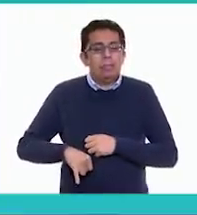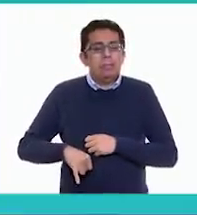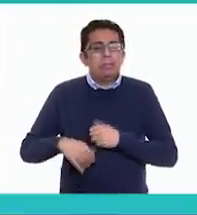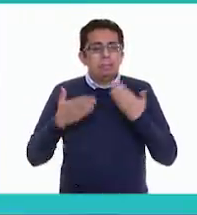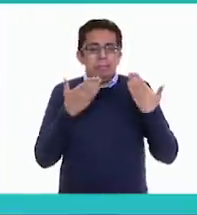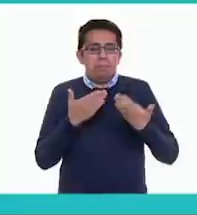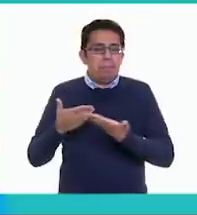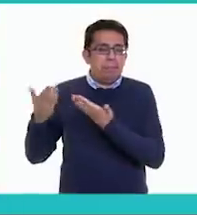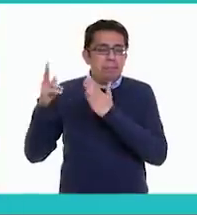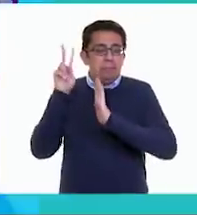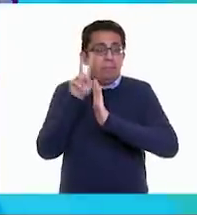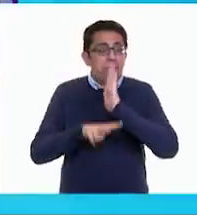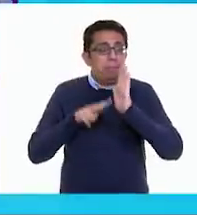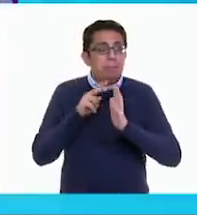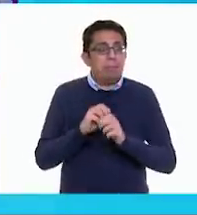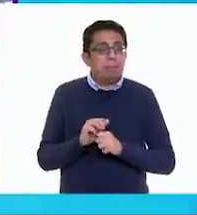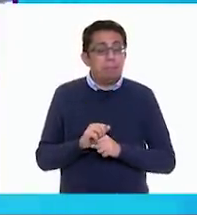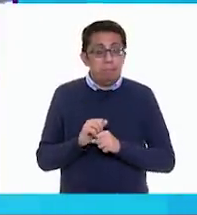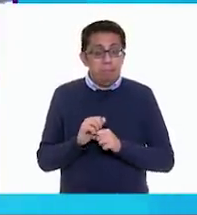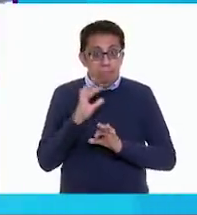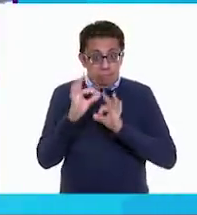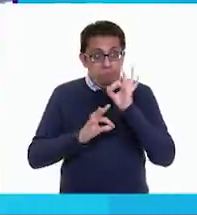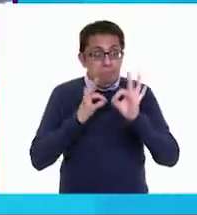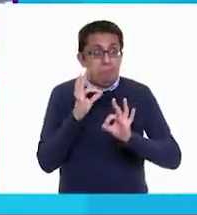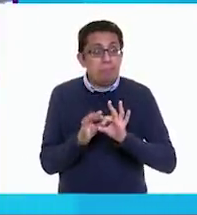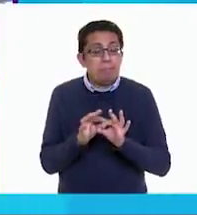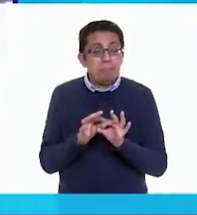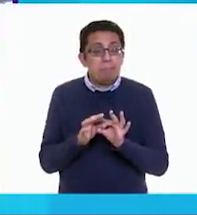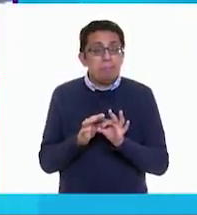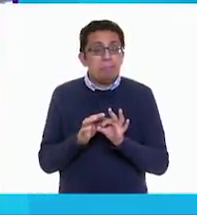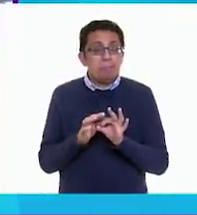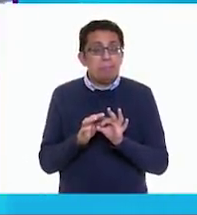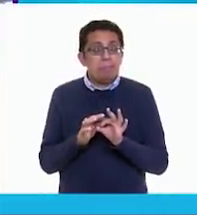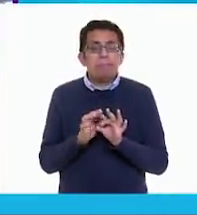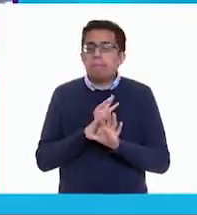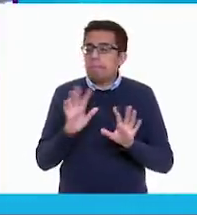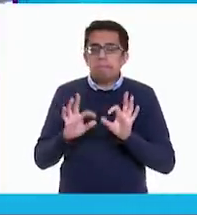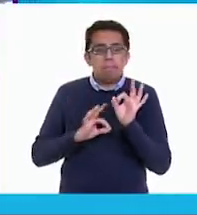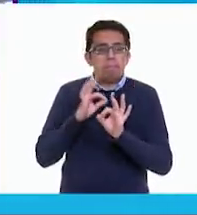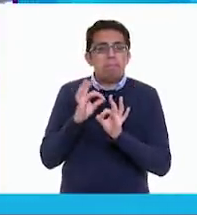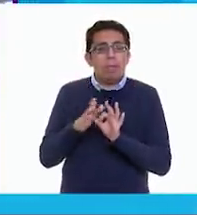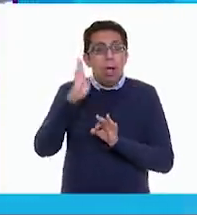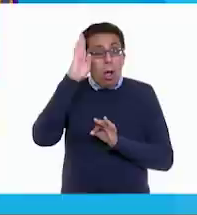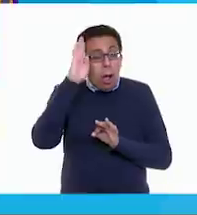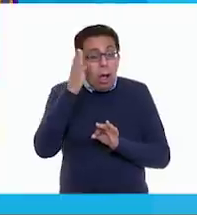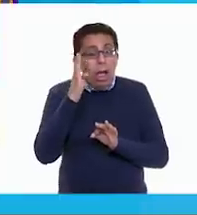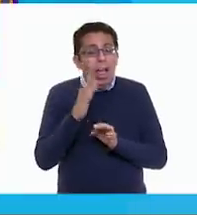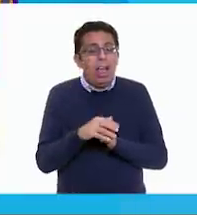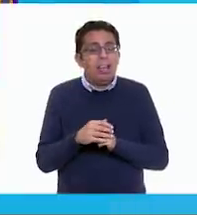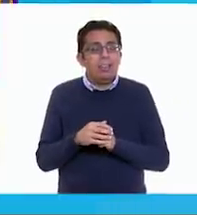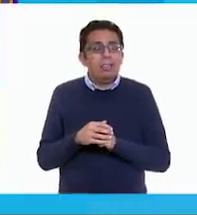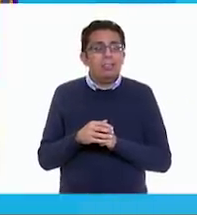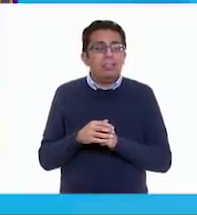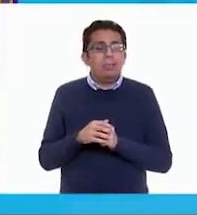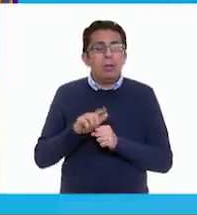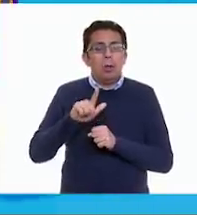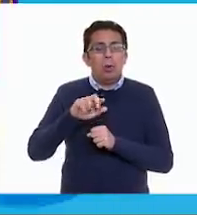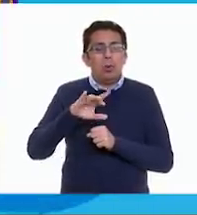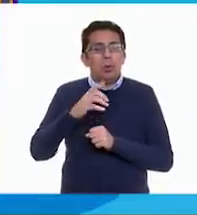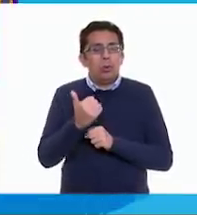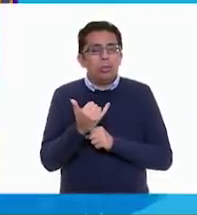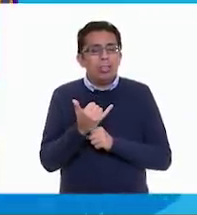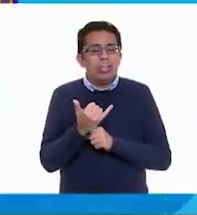verlo. Vamos a verlo. ¿Listo, muchacho? ¡Listo! Muy bien. ¡Hola, muchachos! Lucy,